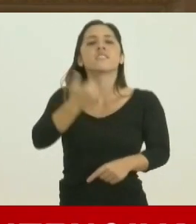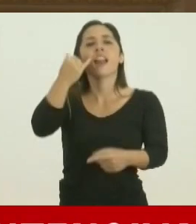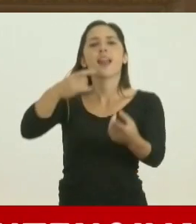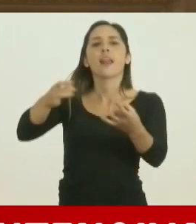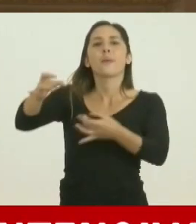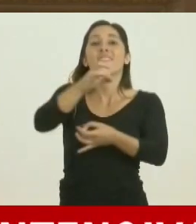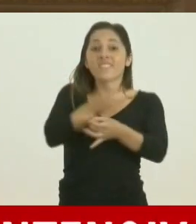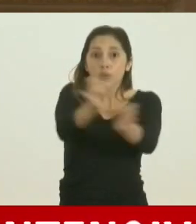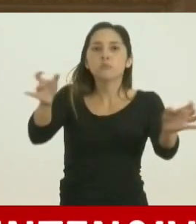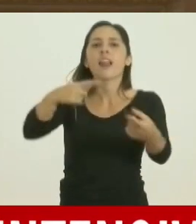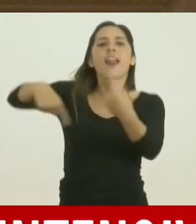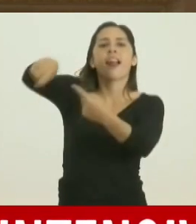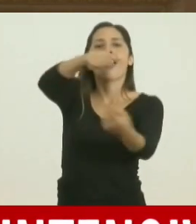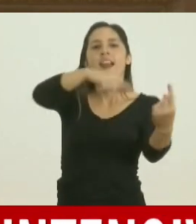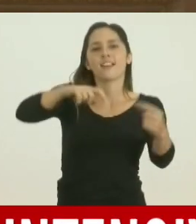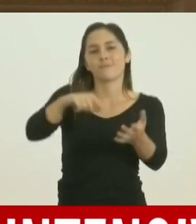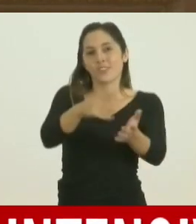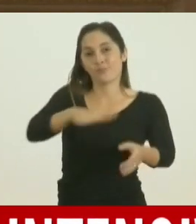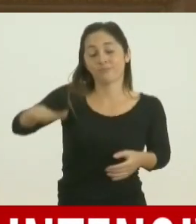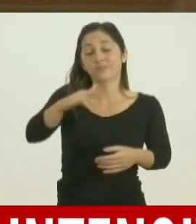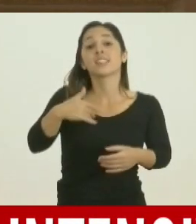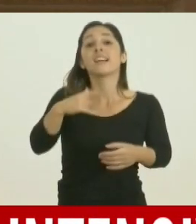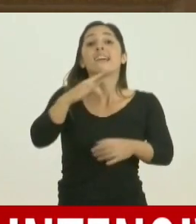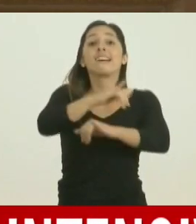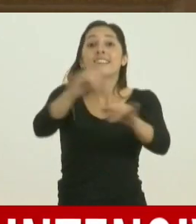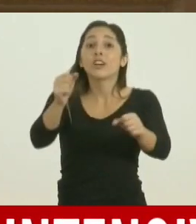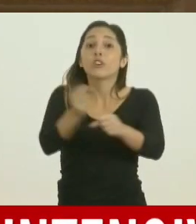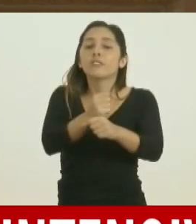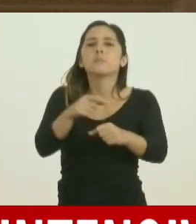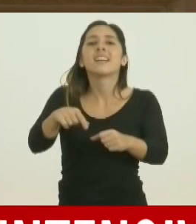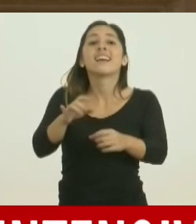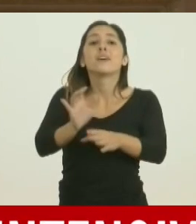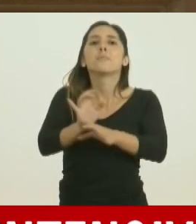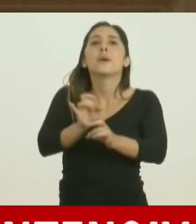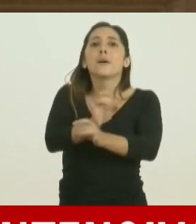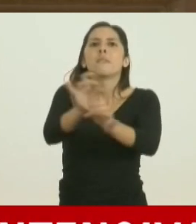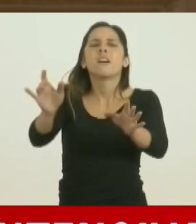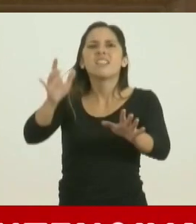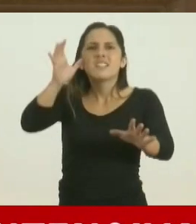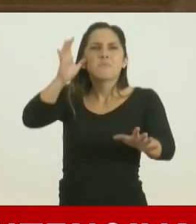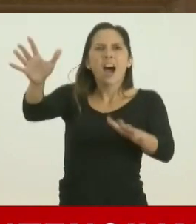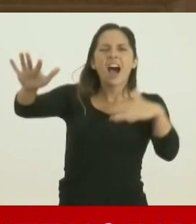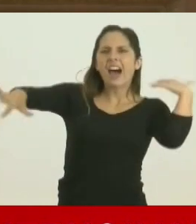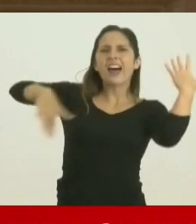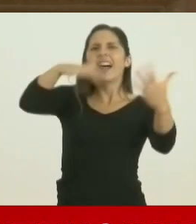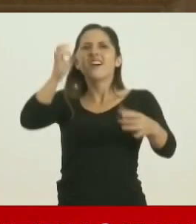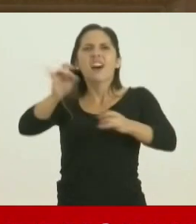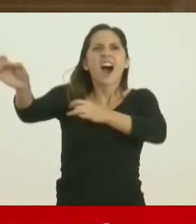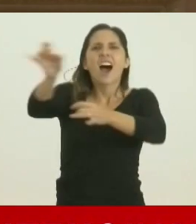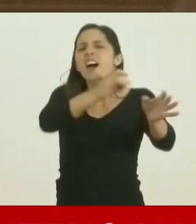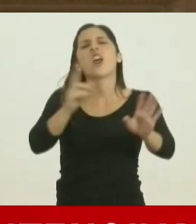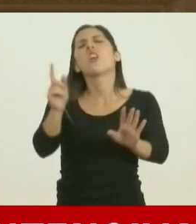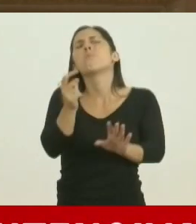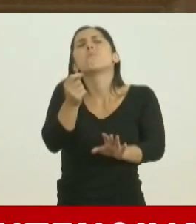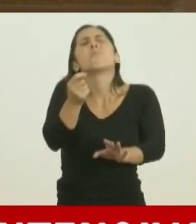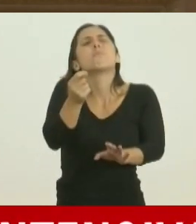viral. Quiero afirmarles a ustedes que esta circulación viral no es descontrolada en la provincia. Hay pocos